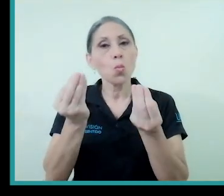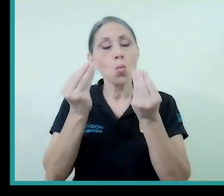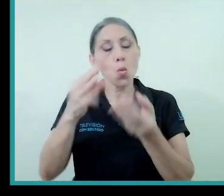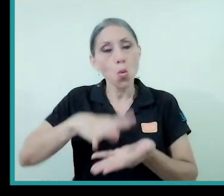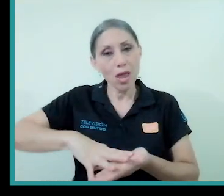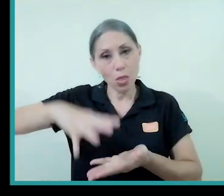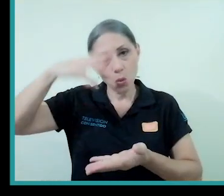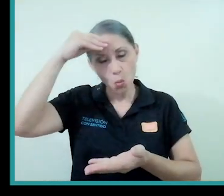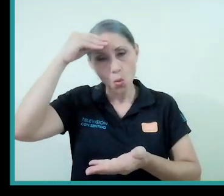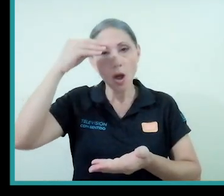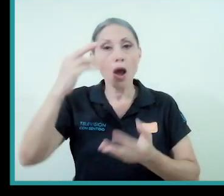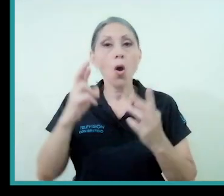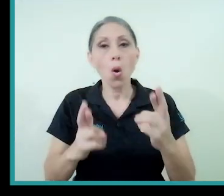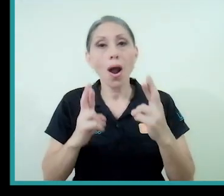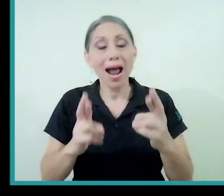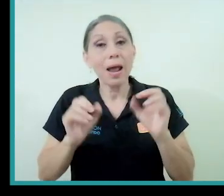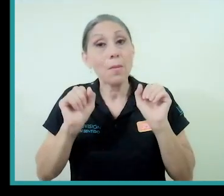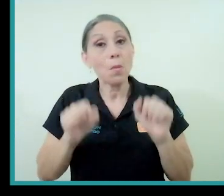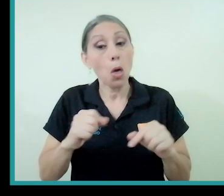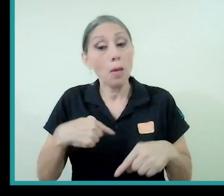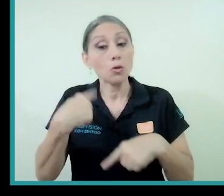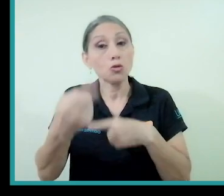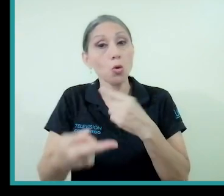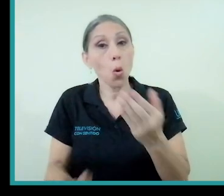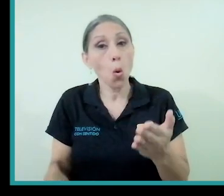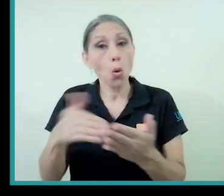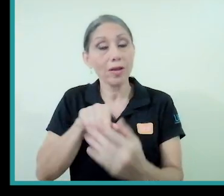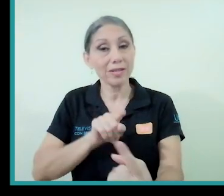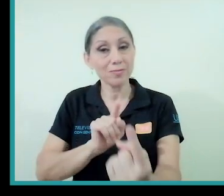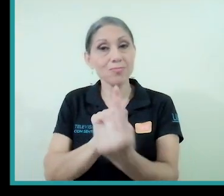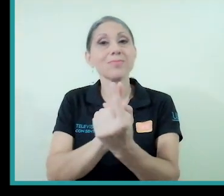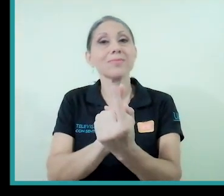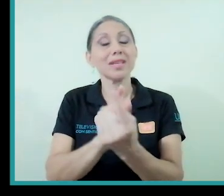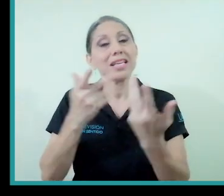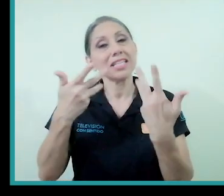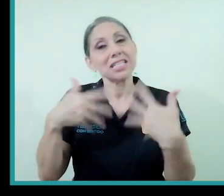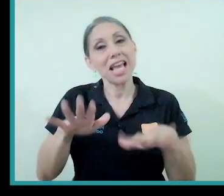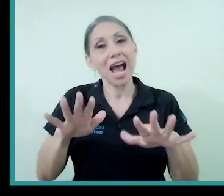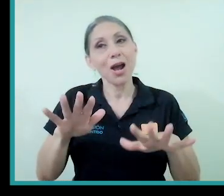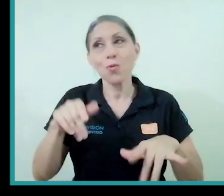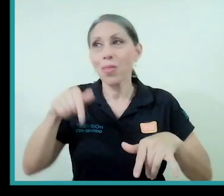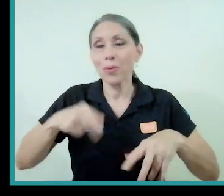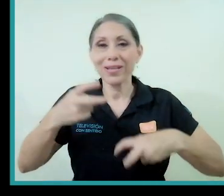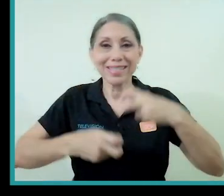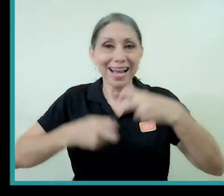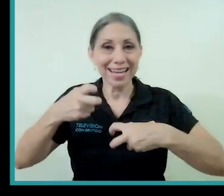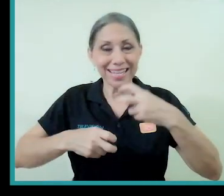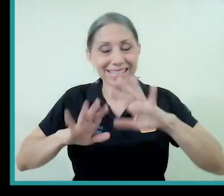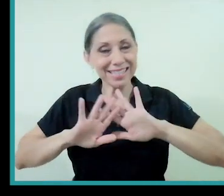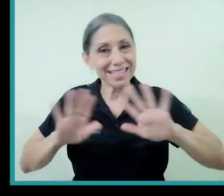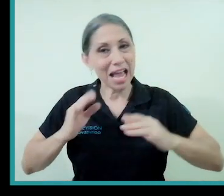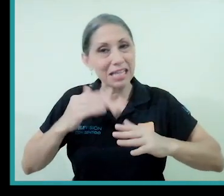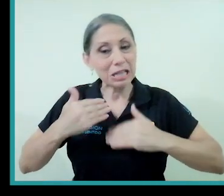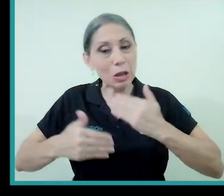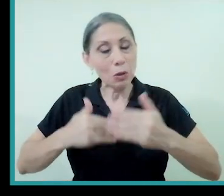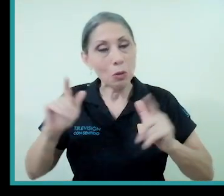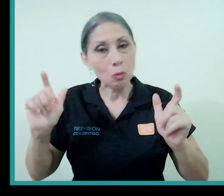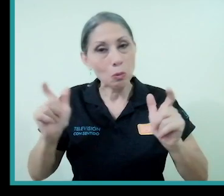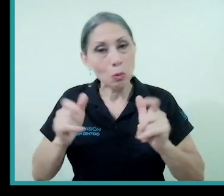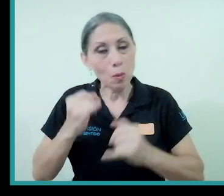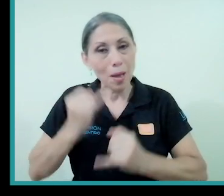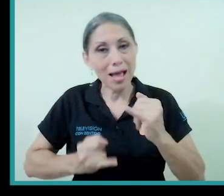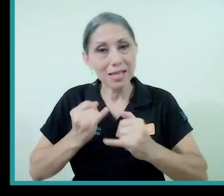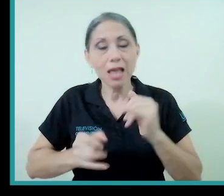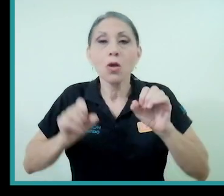ojalá podamos encontrarnos pronto de nuevo y ya cuando este esta crisis esté pasando y podamos